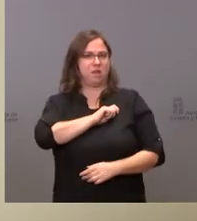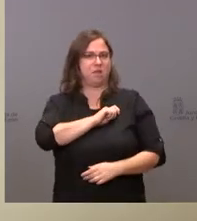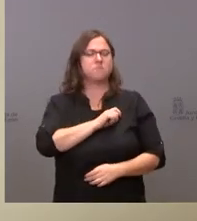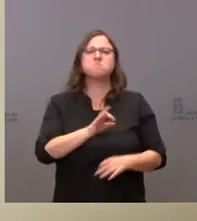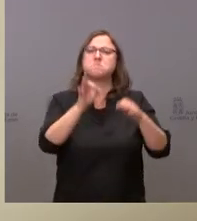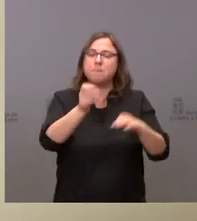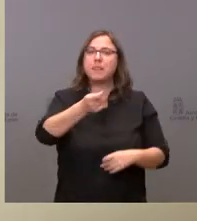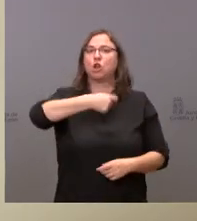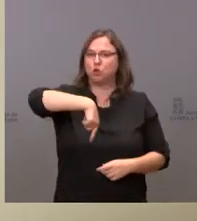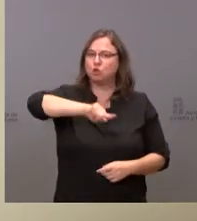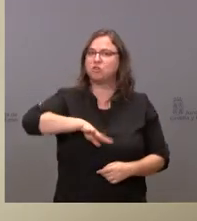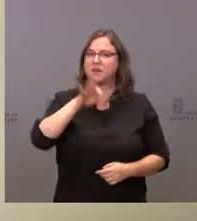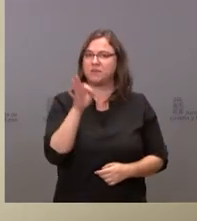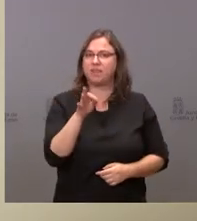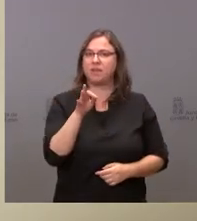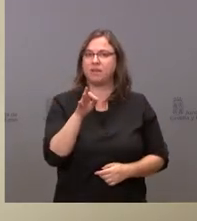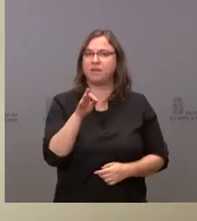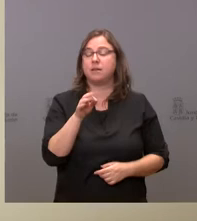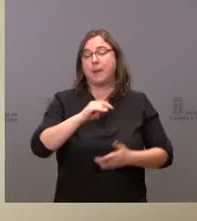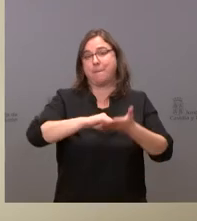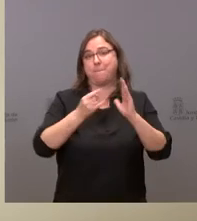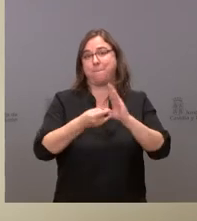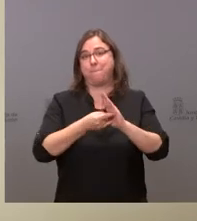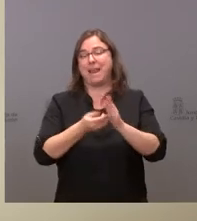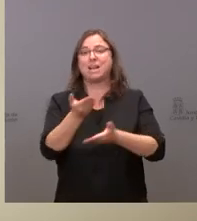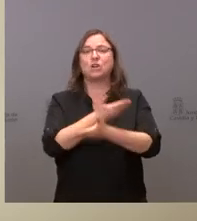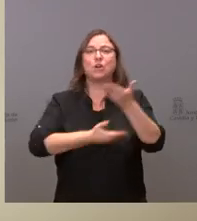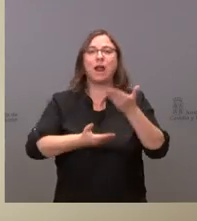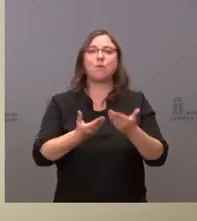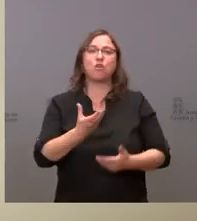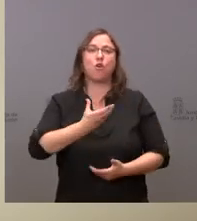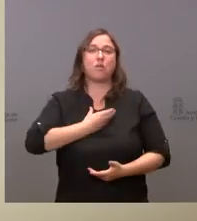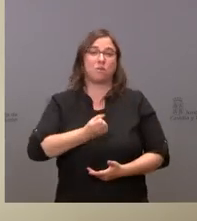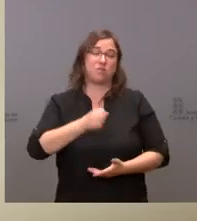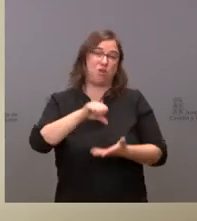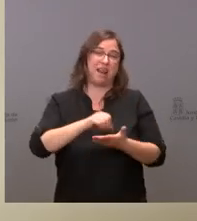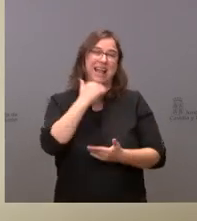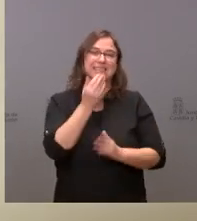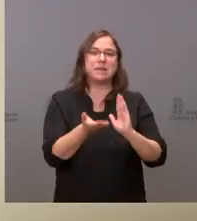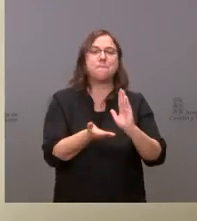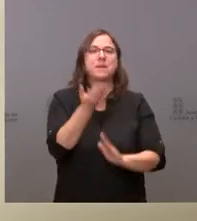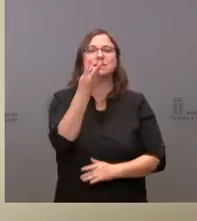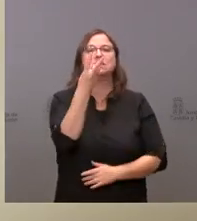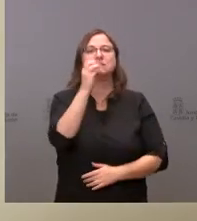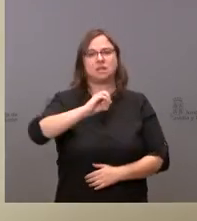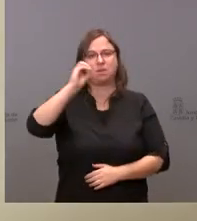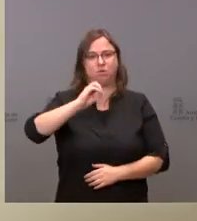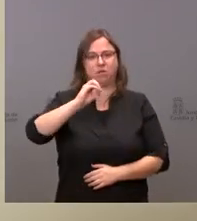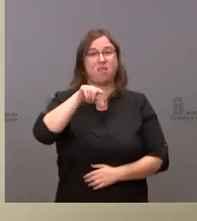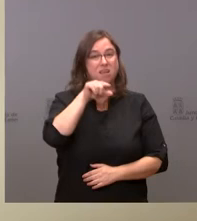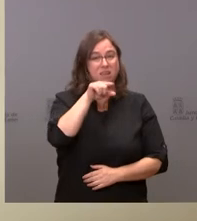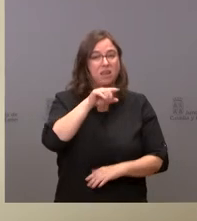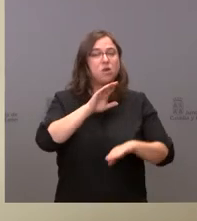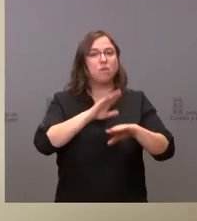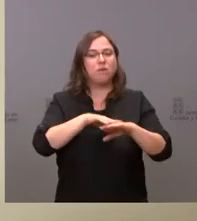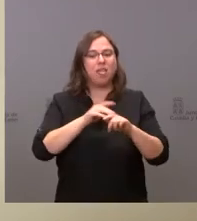incrementamos nuestros planes de cobración local casi el 30%, pero estos son planes destinados a